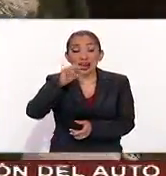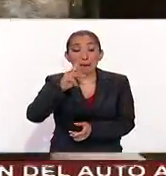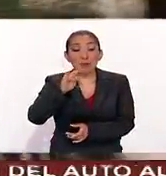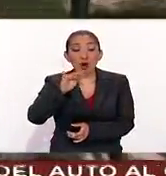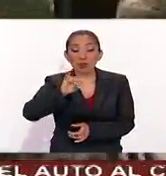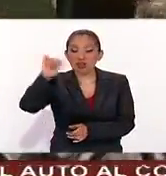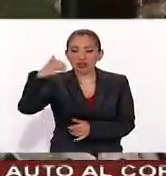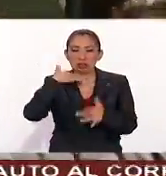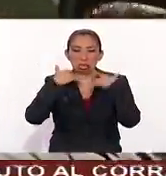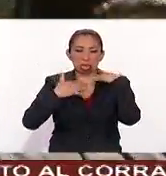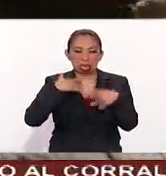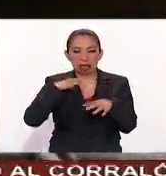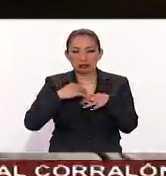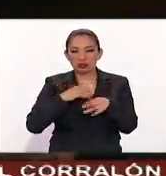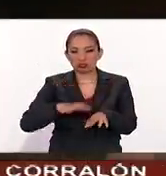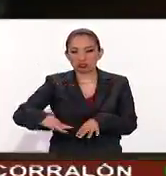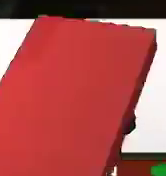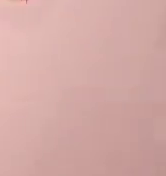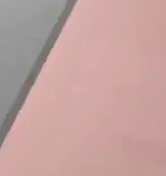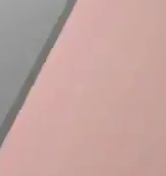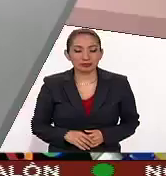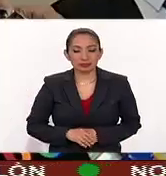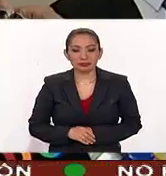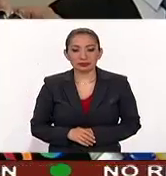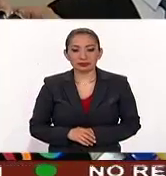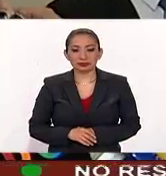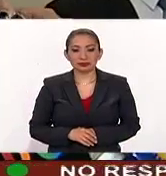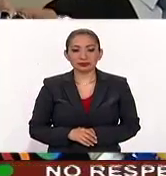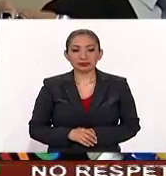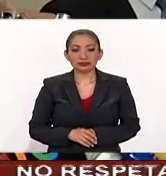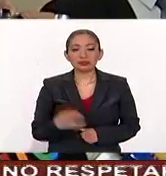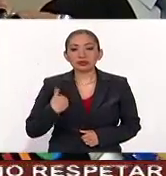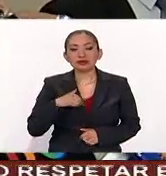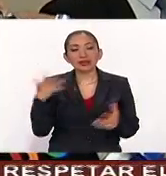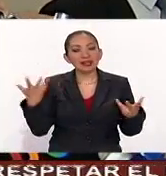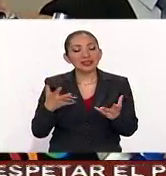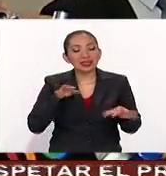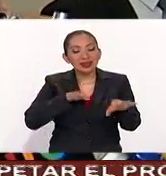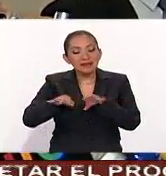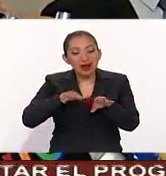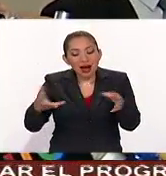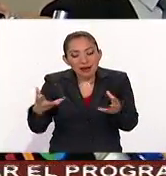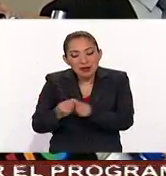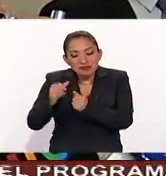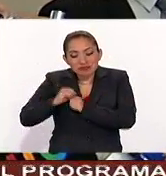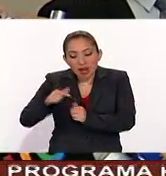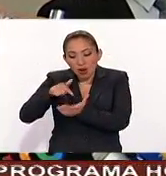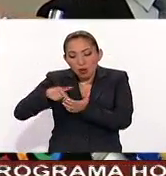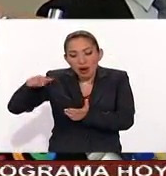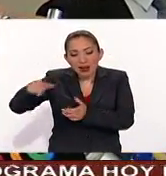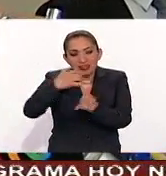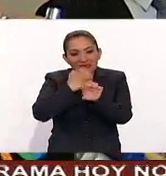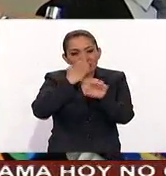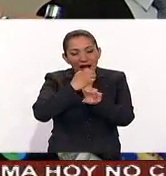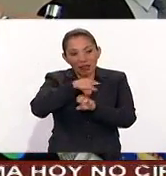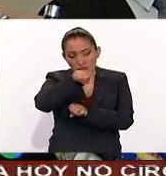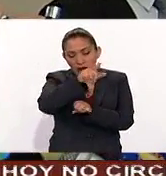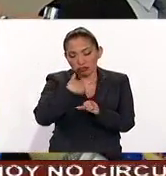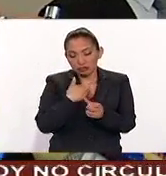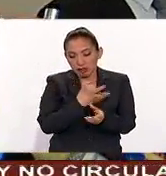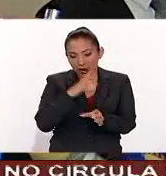plomo y otros elementos contaminantes. Lo que estamos haciendo es trabajando con las autoridades locales y estatales que son quienes